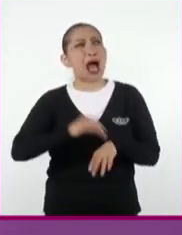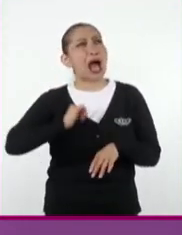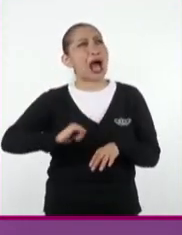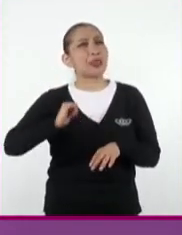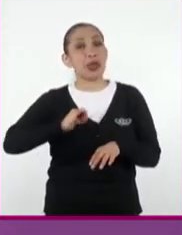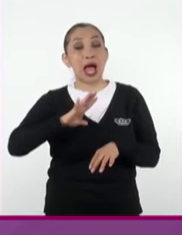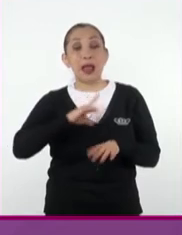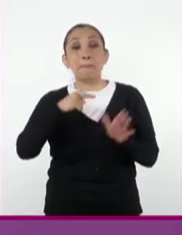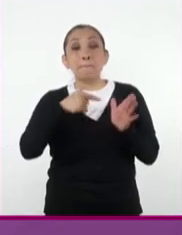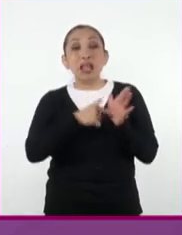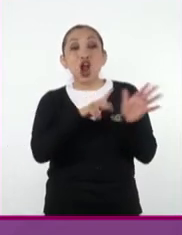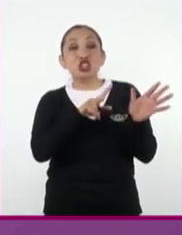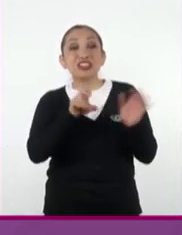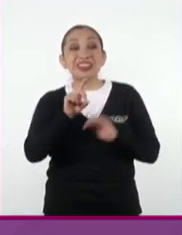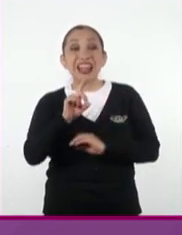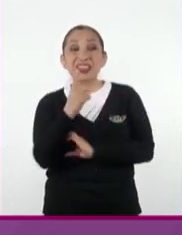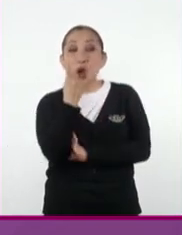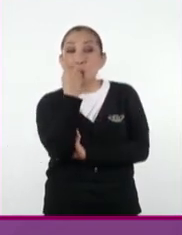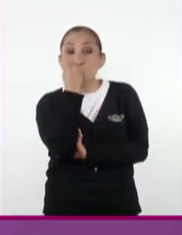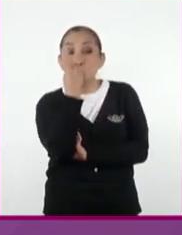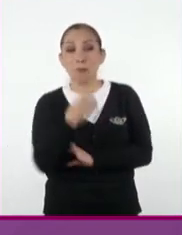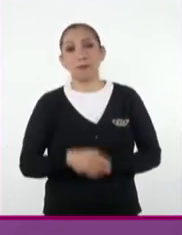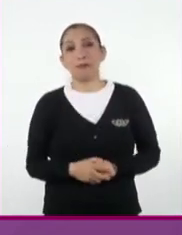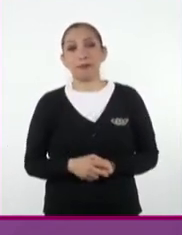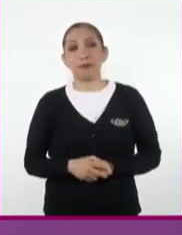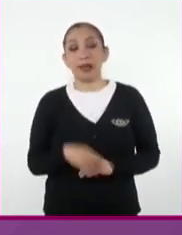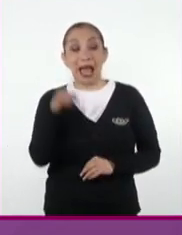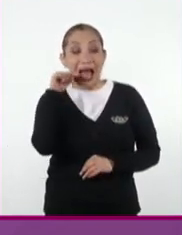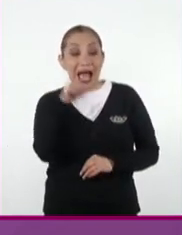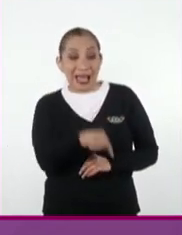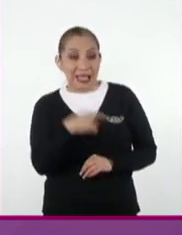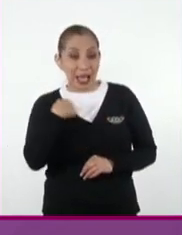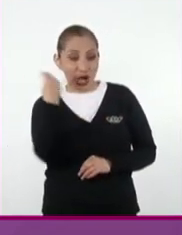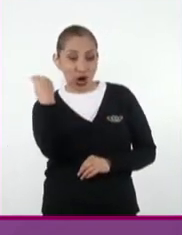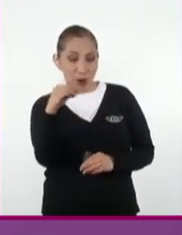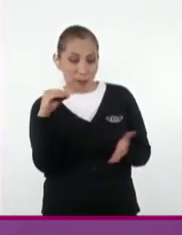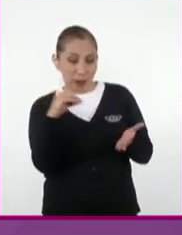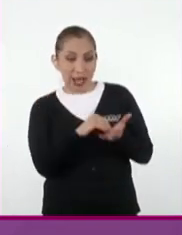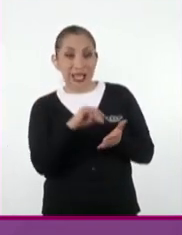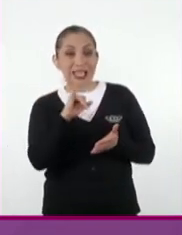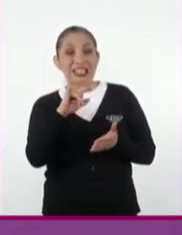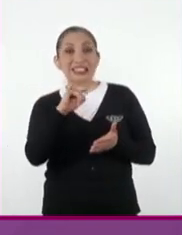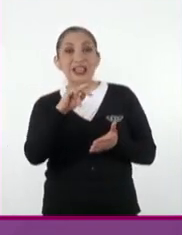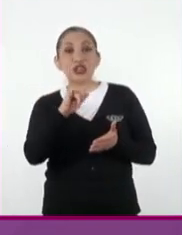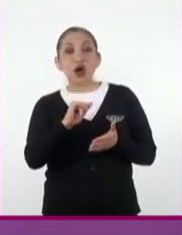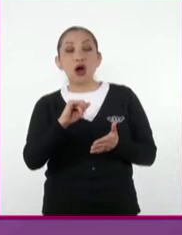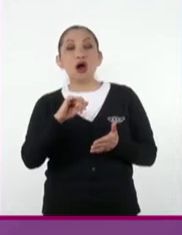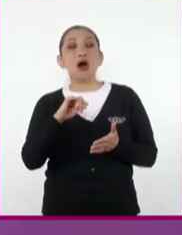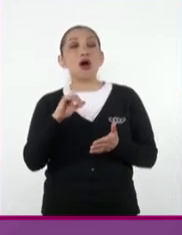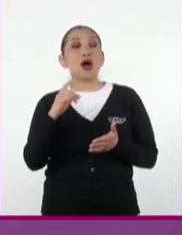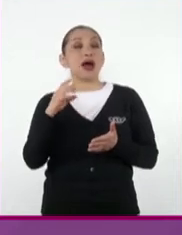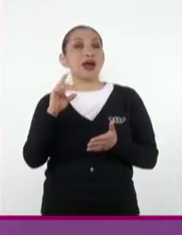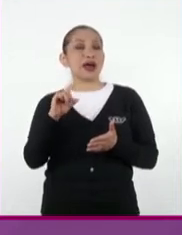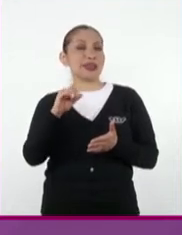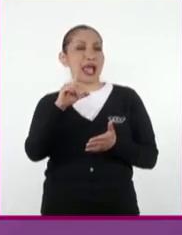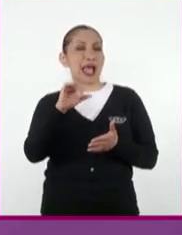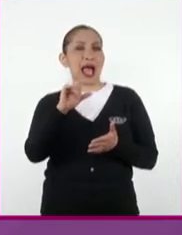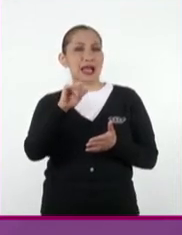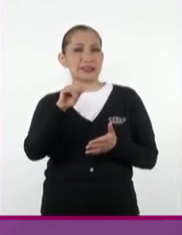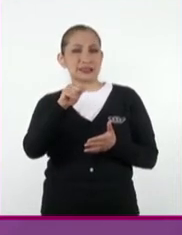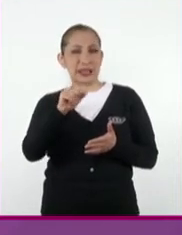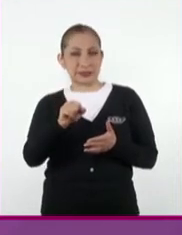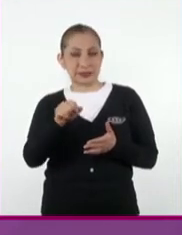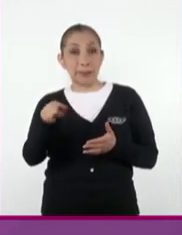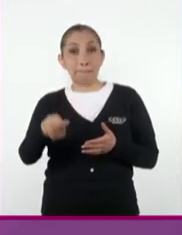que conservamos es de 1831 y ahí se está nombrando a Isidro Ignacio de Casa como el